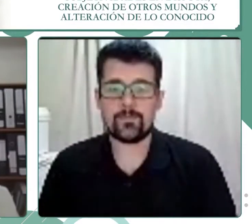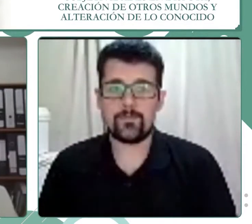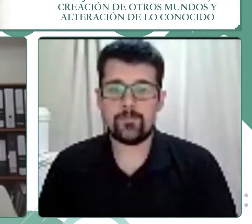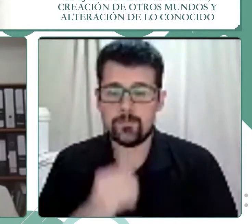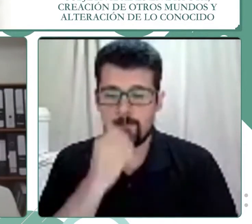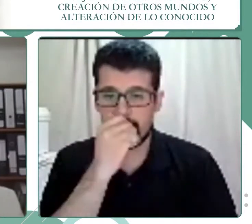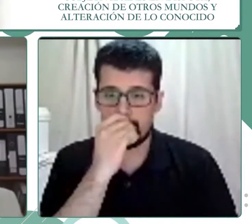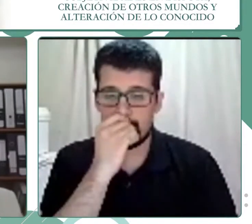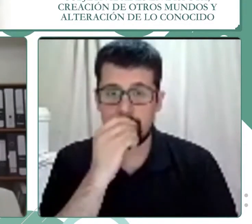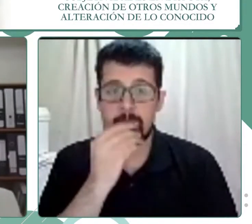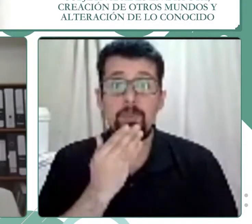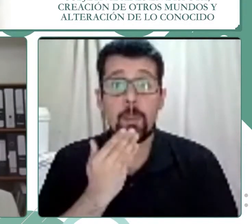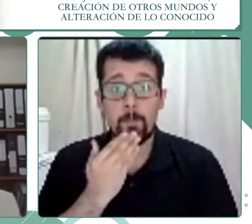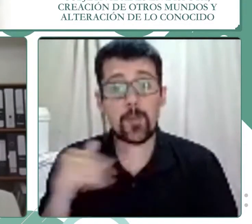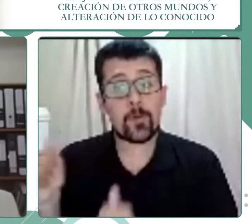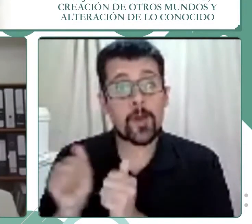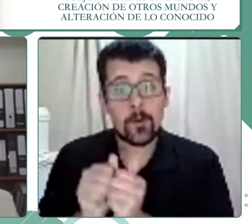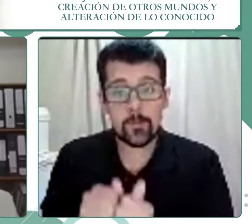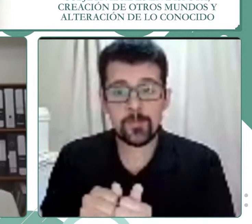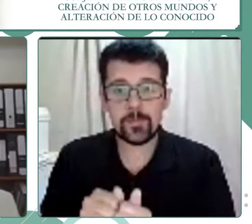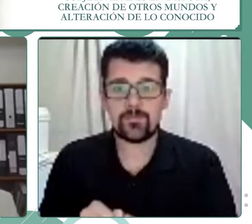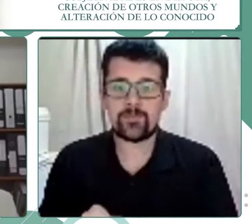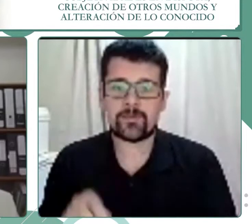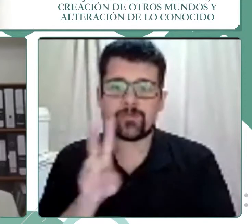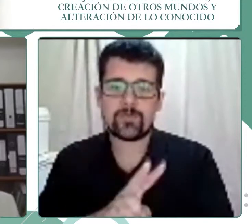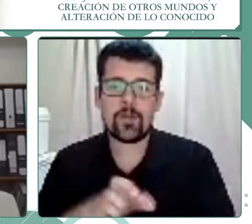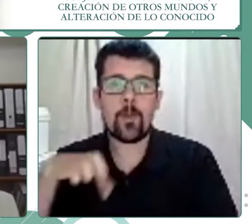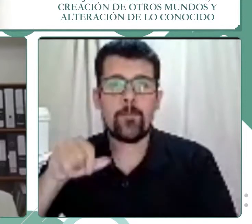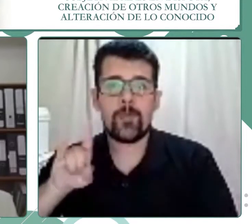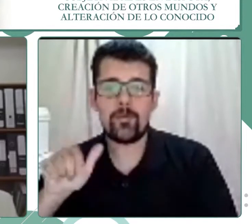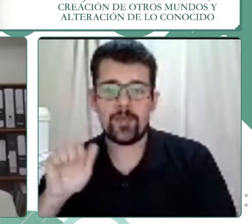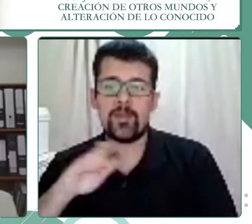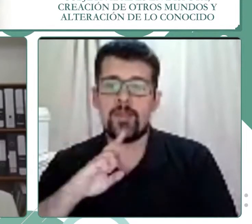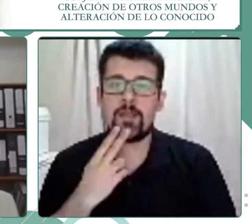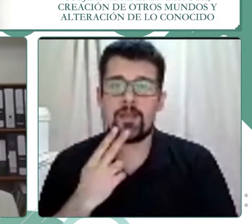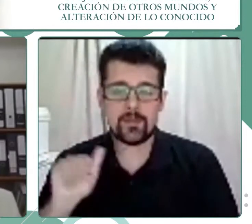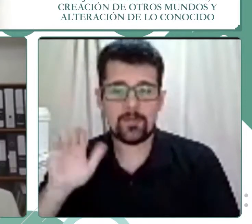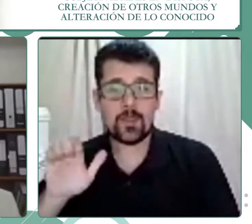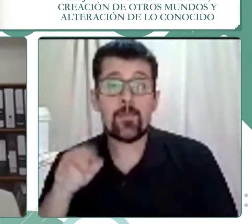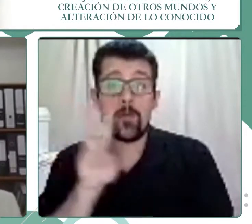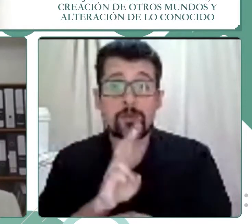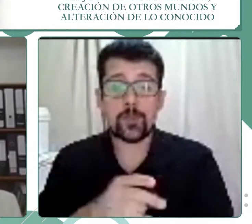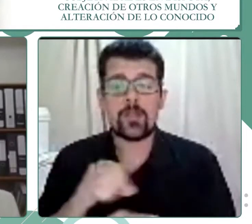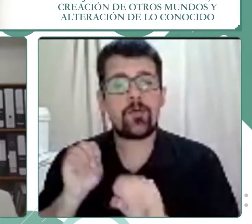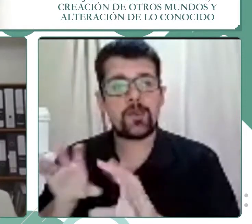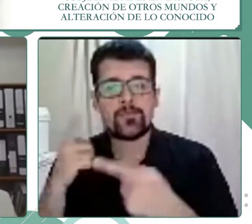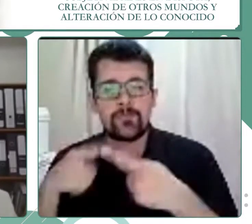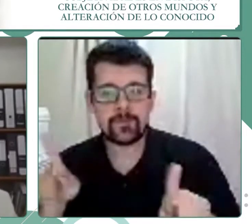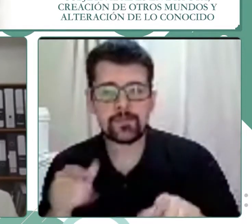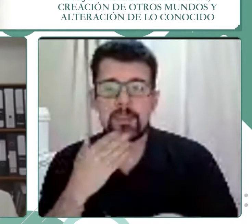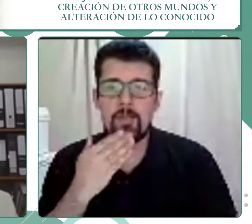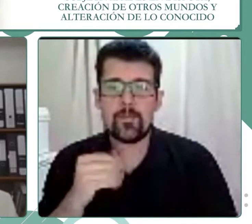También nos acompaña la magíster Poled Obreque, quien es profesora de Educación Diferencial, con mención en trastornos